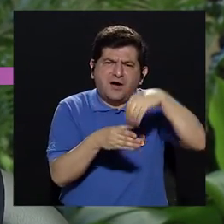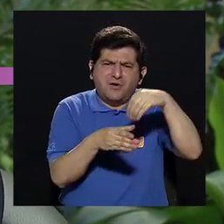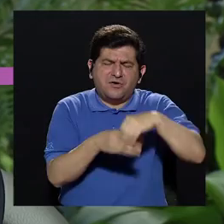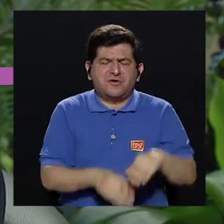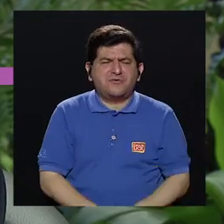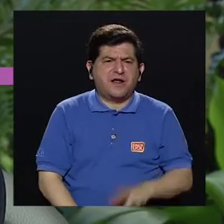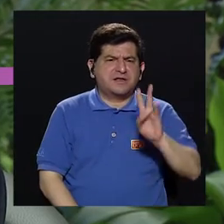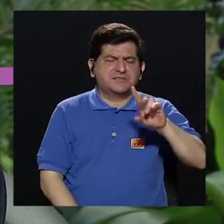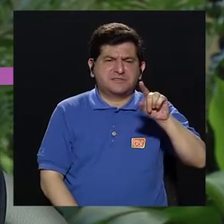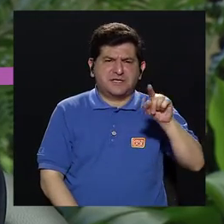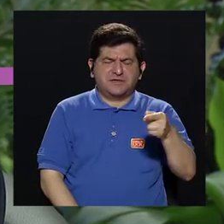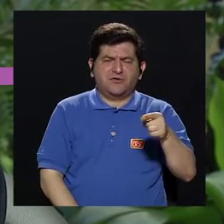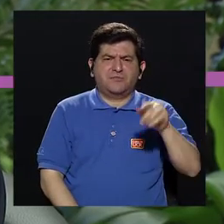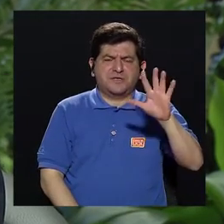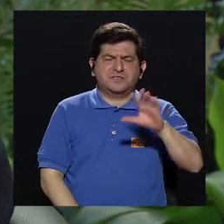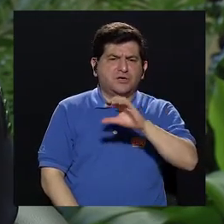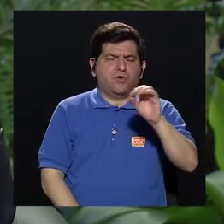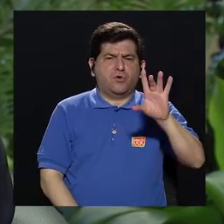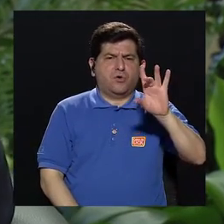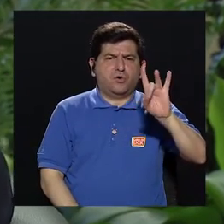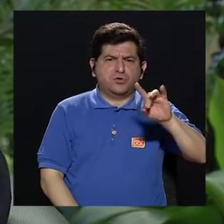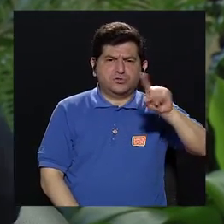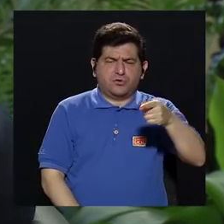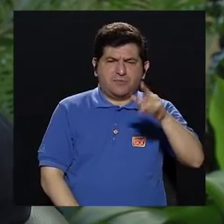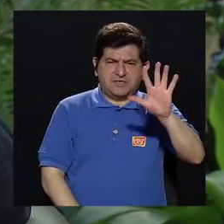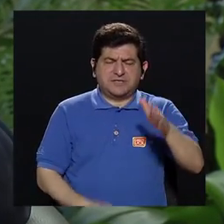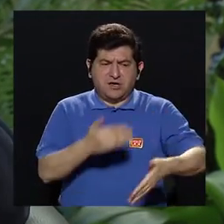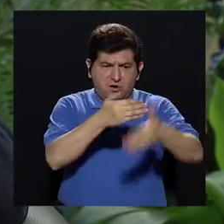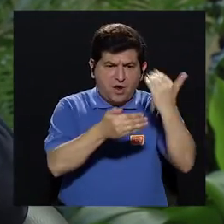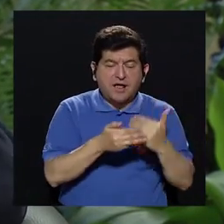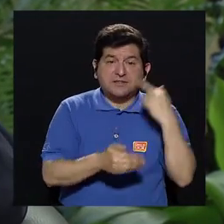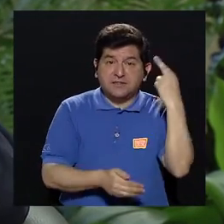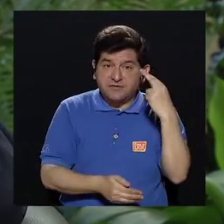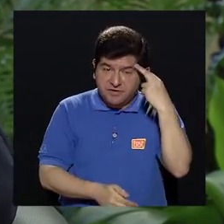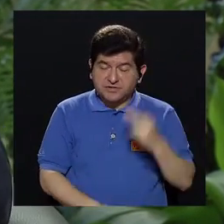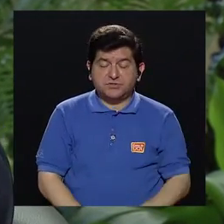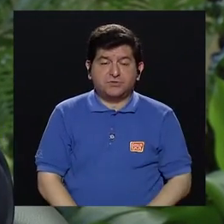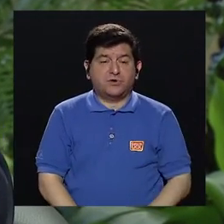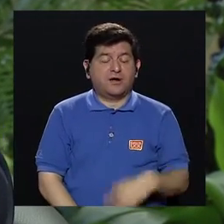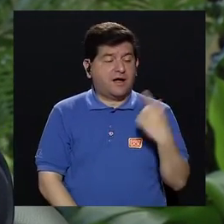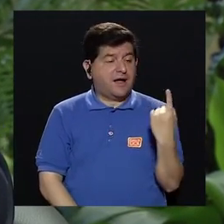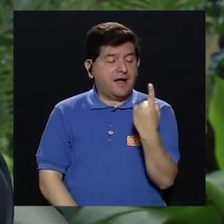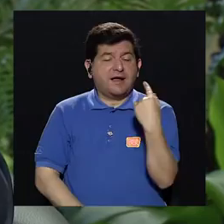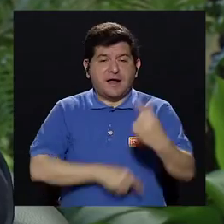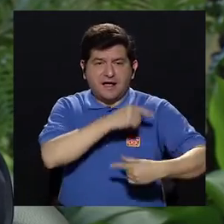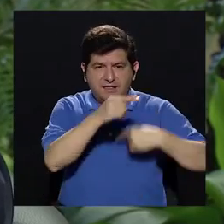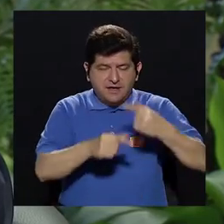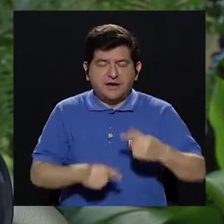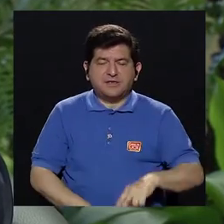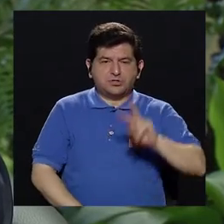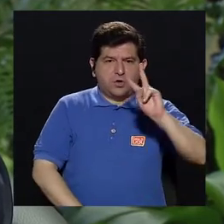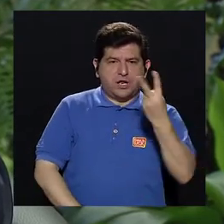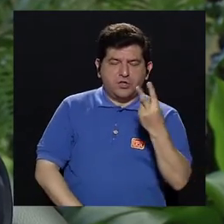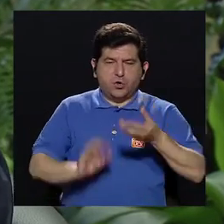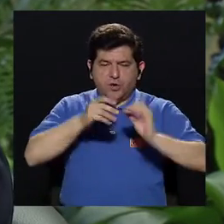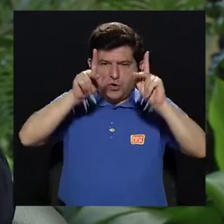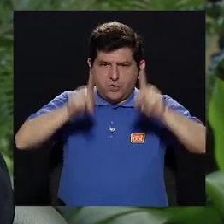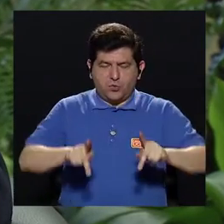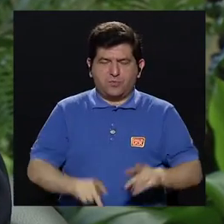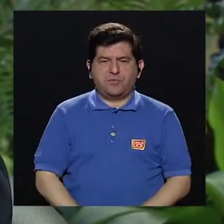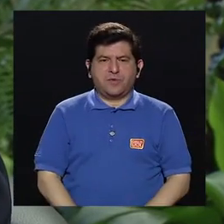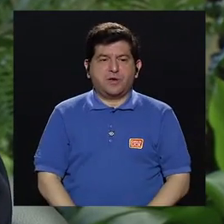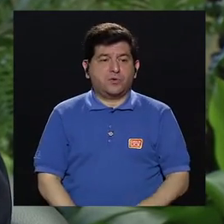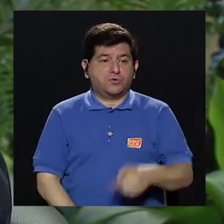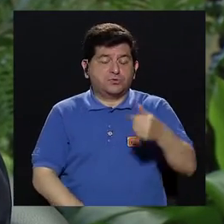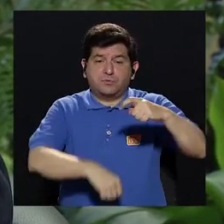sé yo, siete y medio, ocho y medio, antes? Básicamente, porque cada generación era el doble de la anterior, hasta